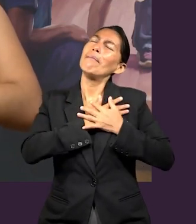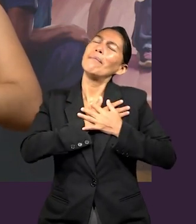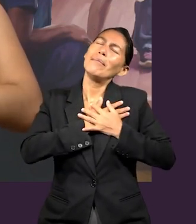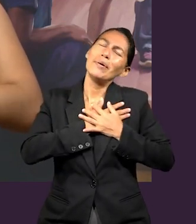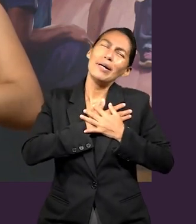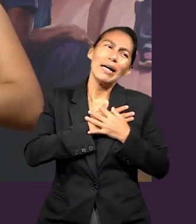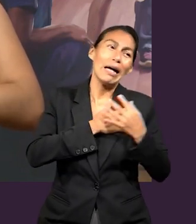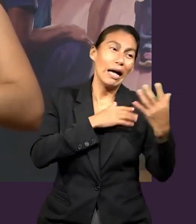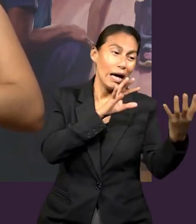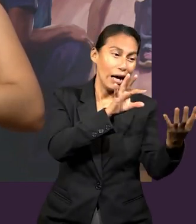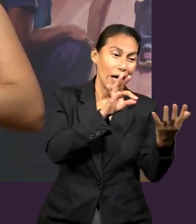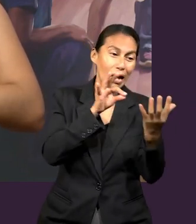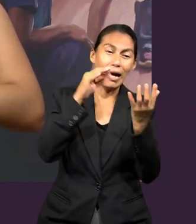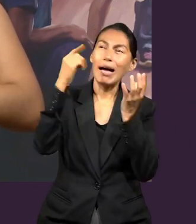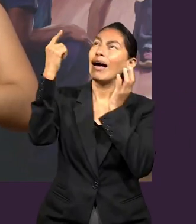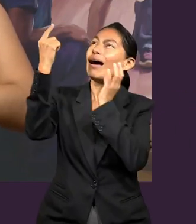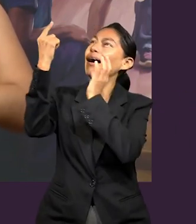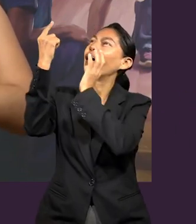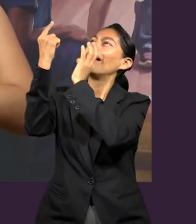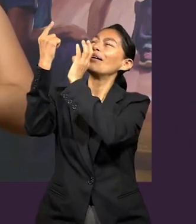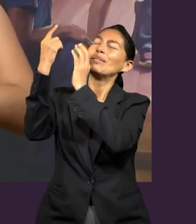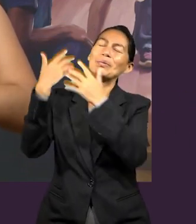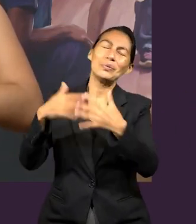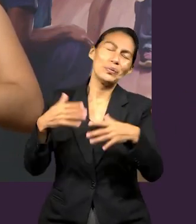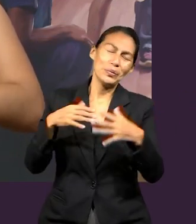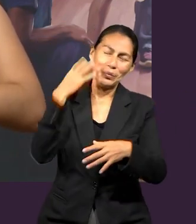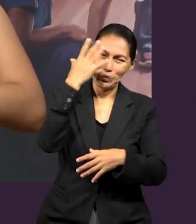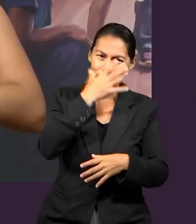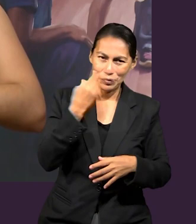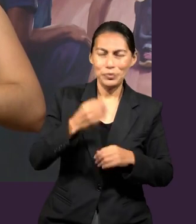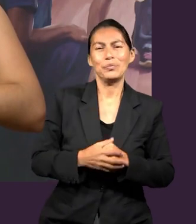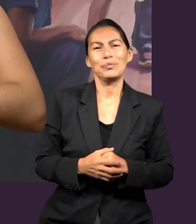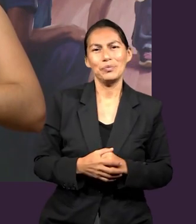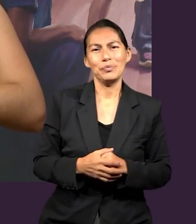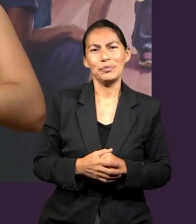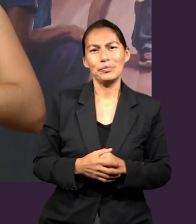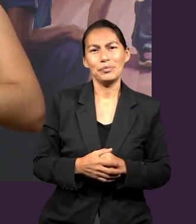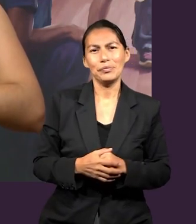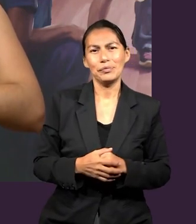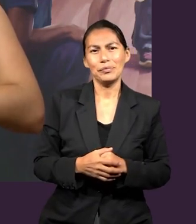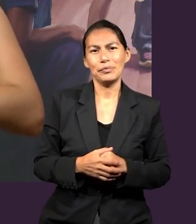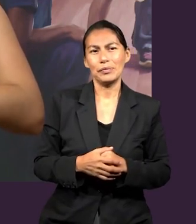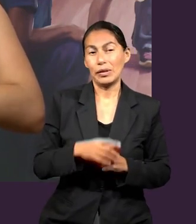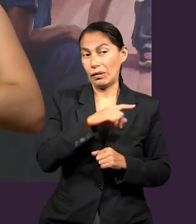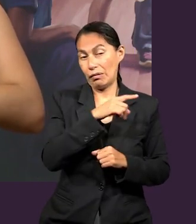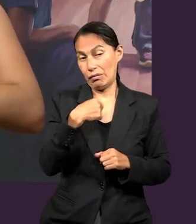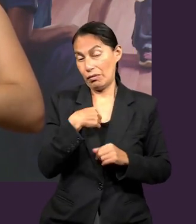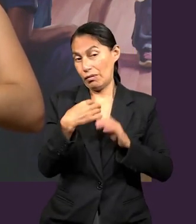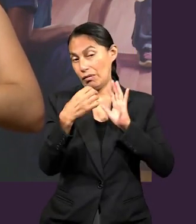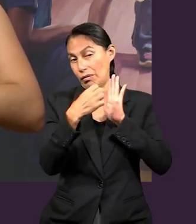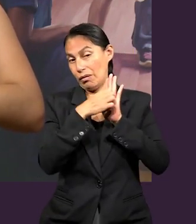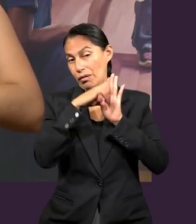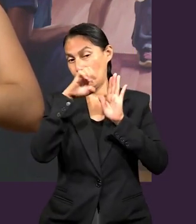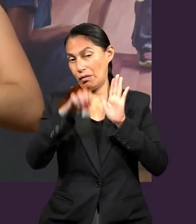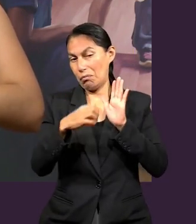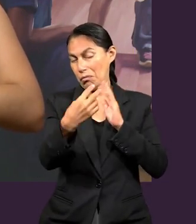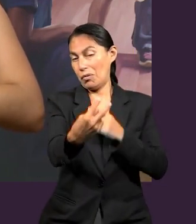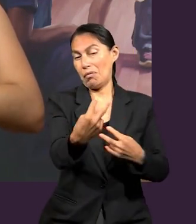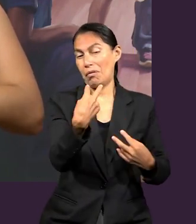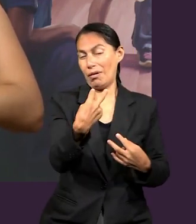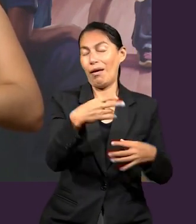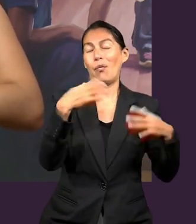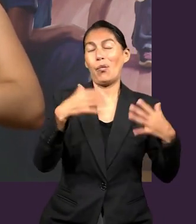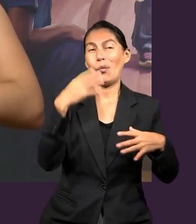que hay amor. Y entonces, tanto no el forzarnos a que conozcan a un Dios, sino que por lo que nosotros hagamos,